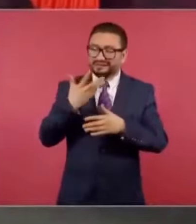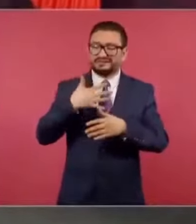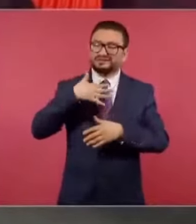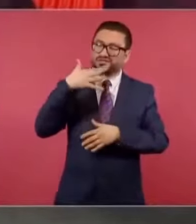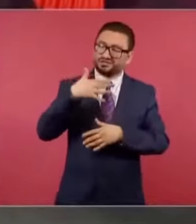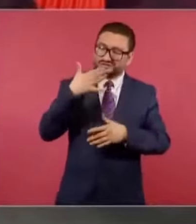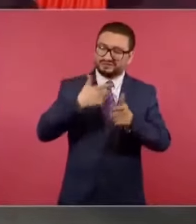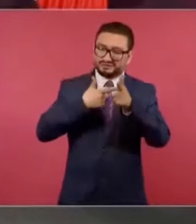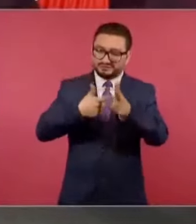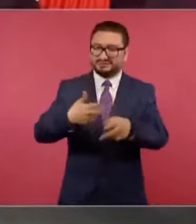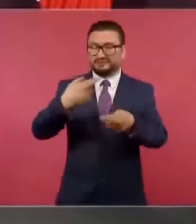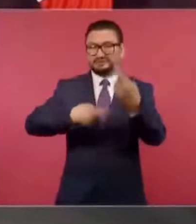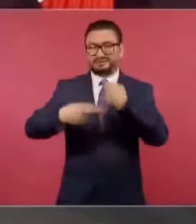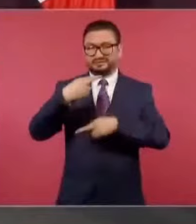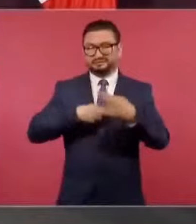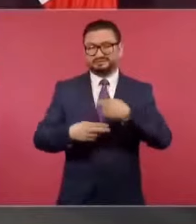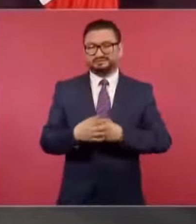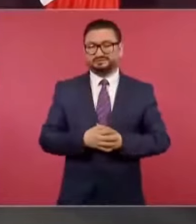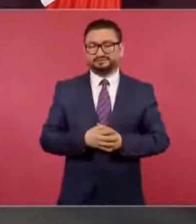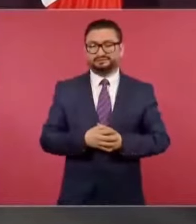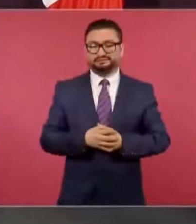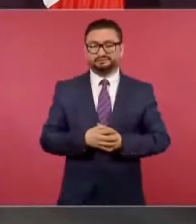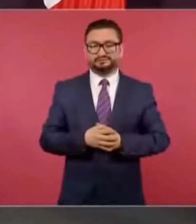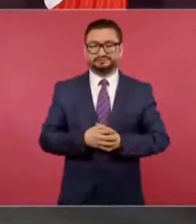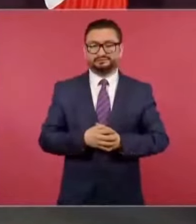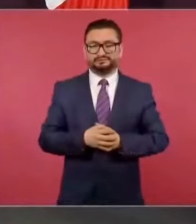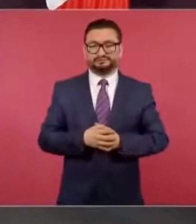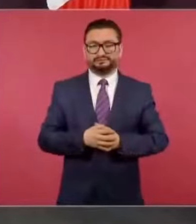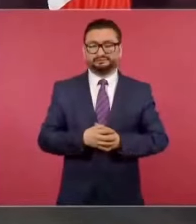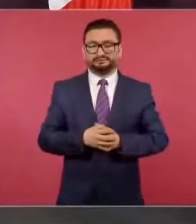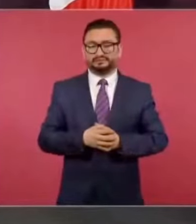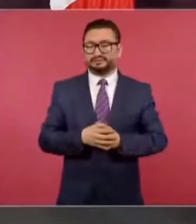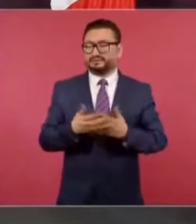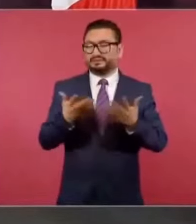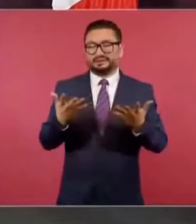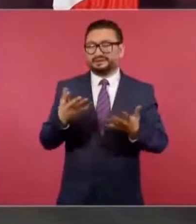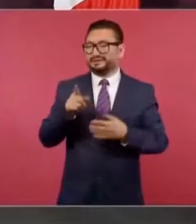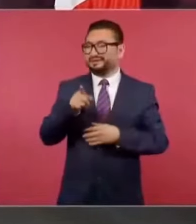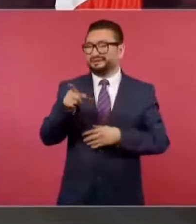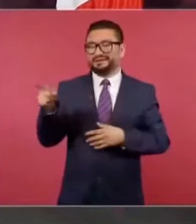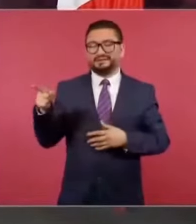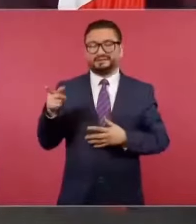y eso los lleva